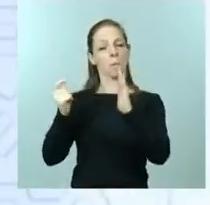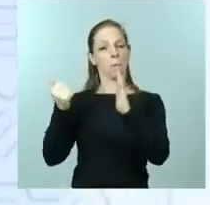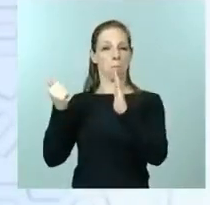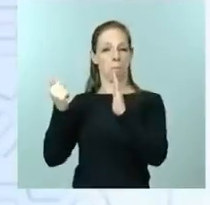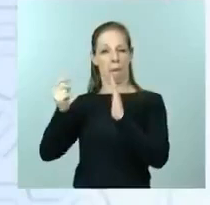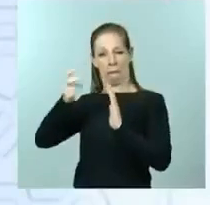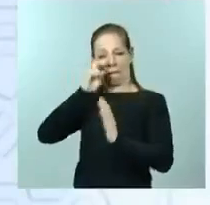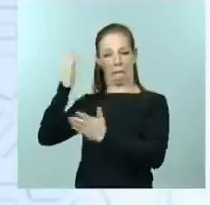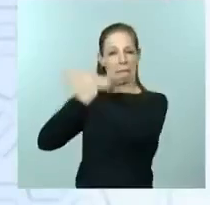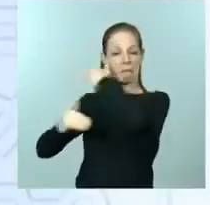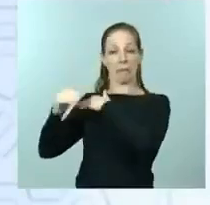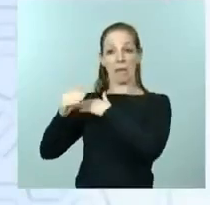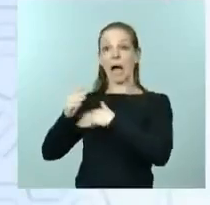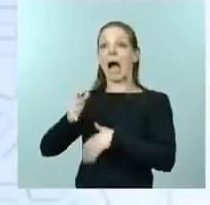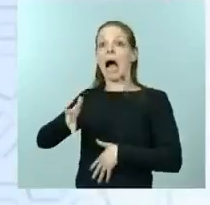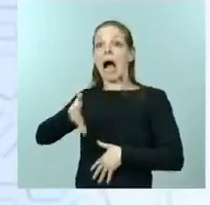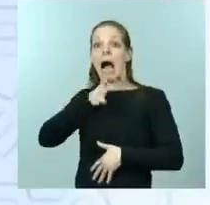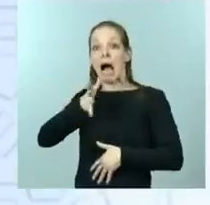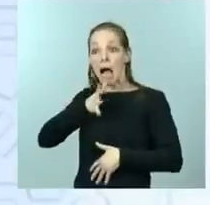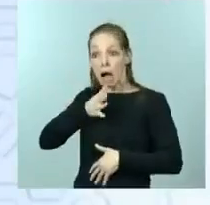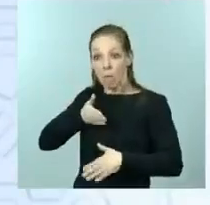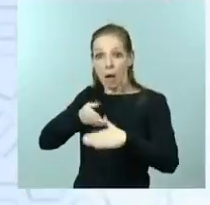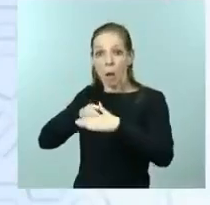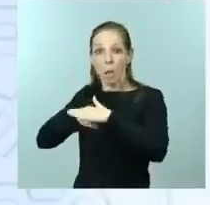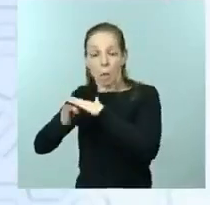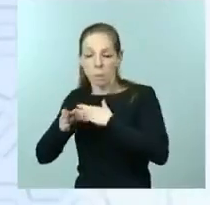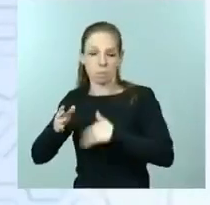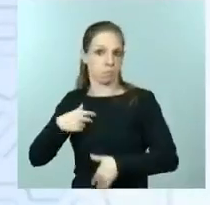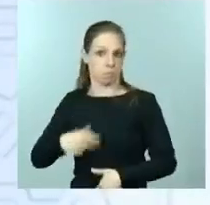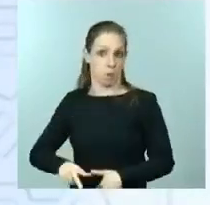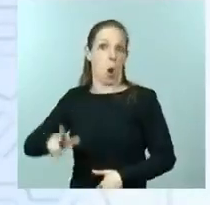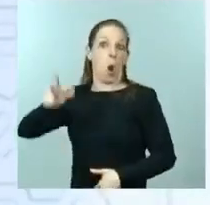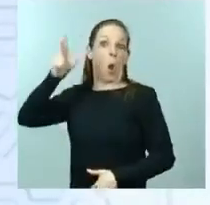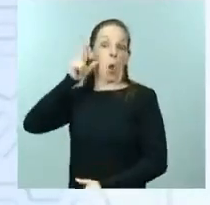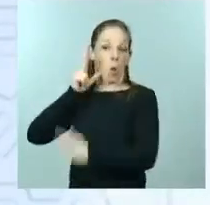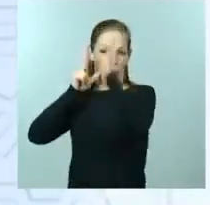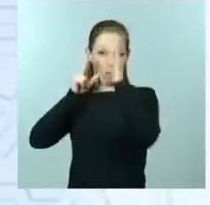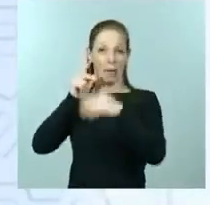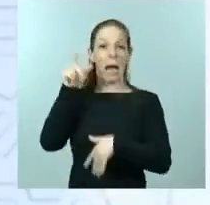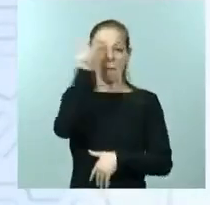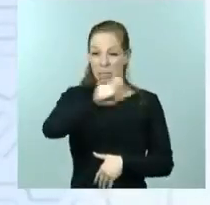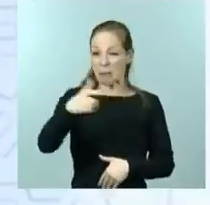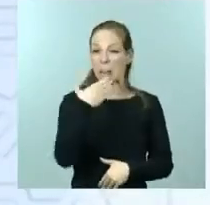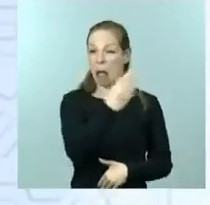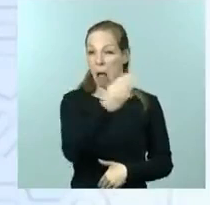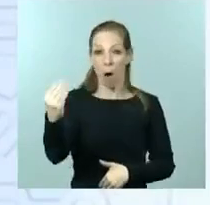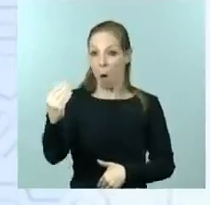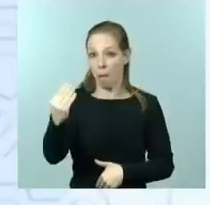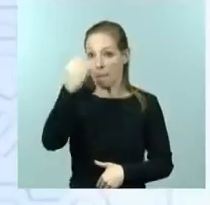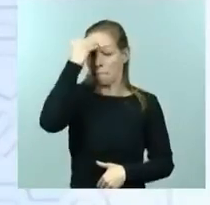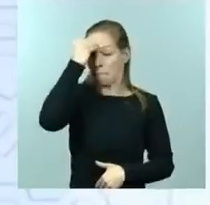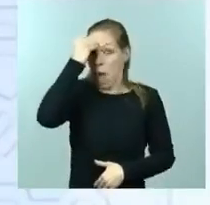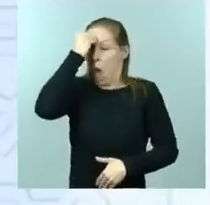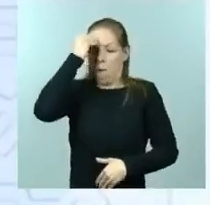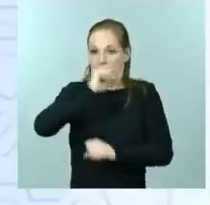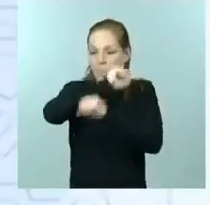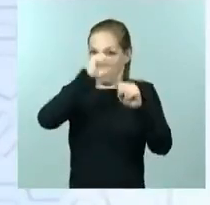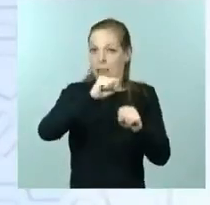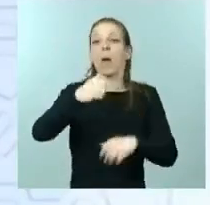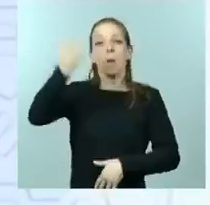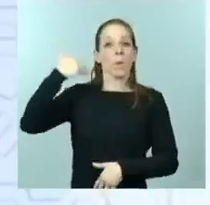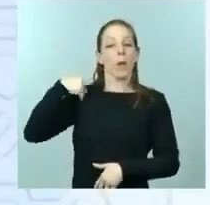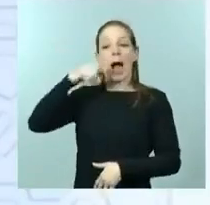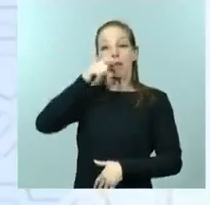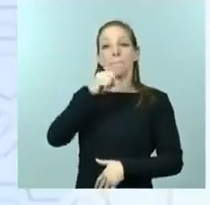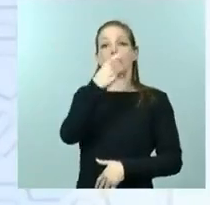corriente era un lujo. Esto las generaciones más jóvenes probablemente ni se lo imaginan, pero el agua corriente entonces en 1924 era un